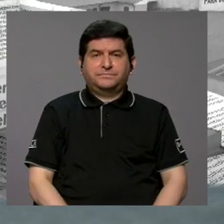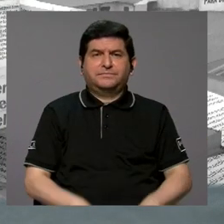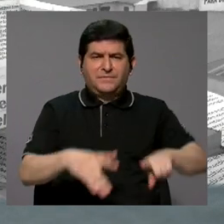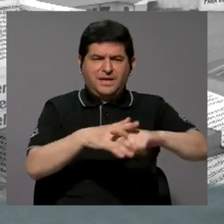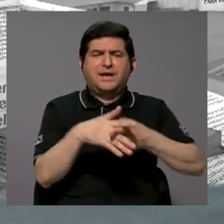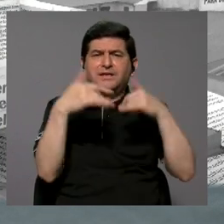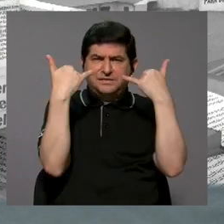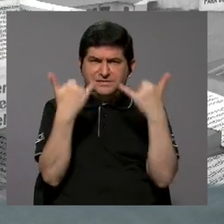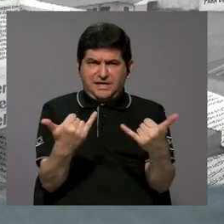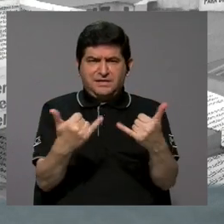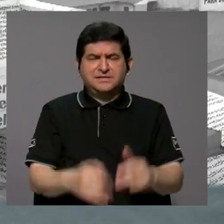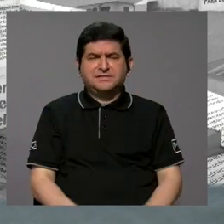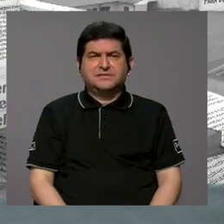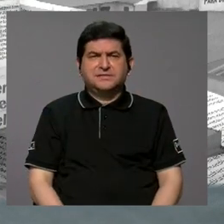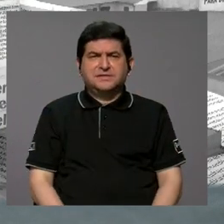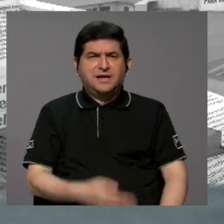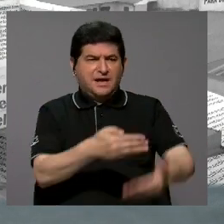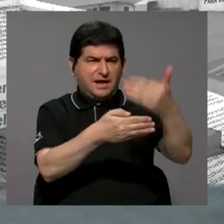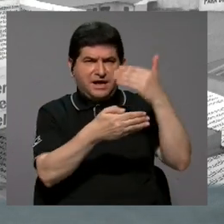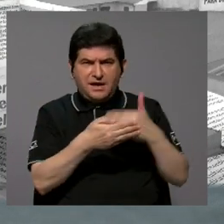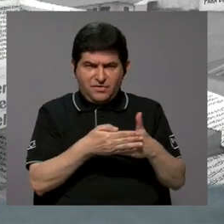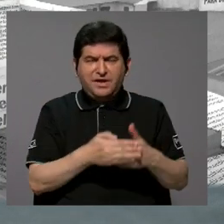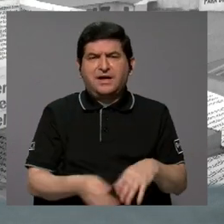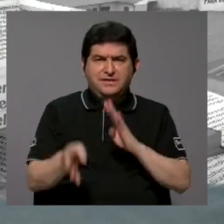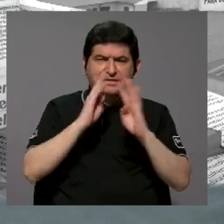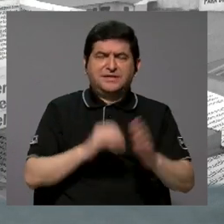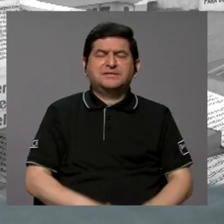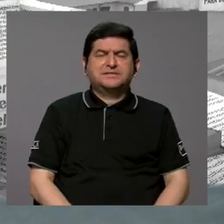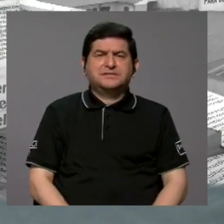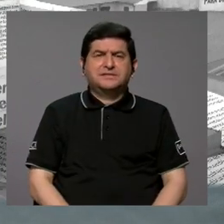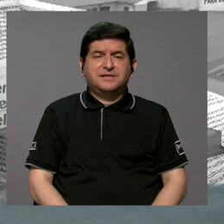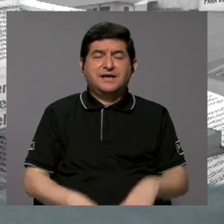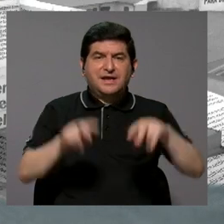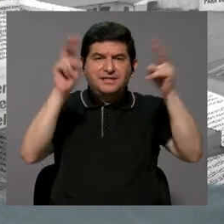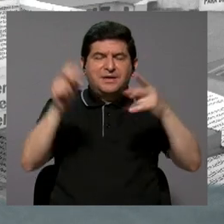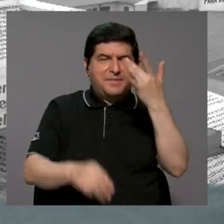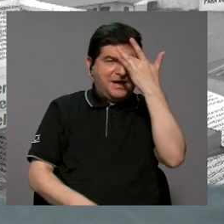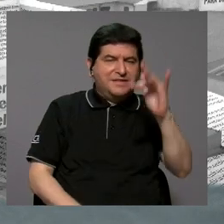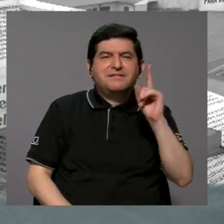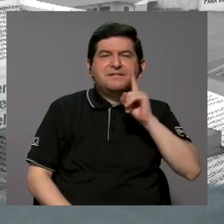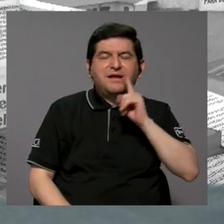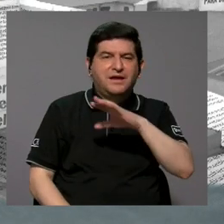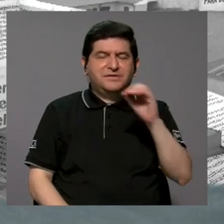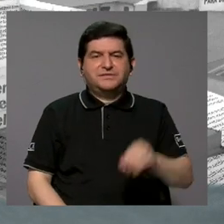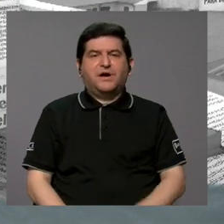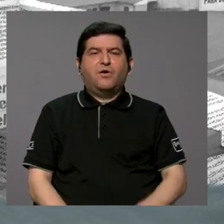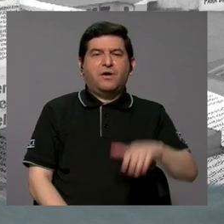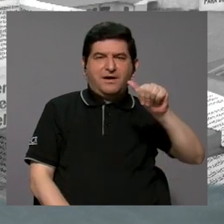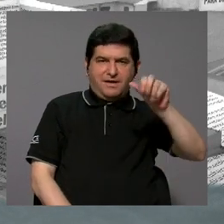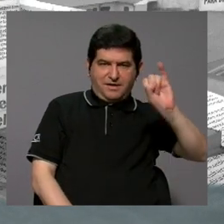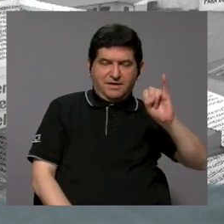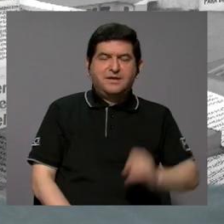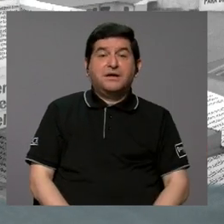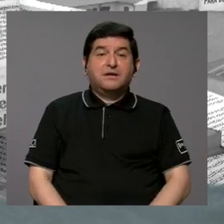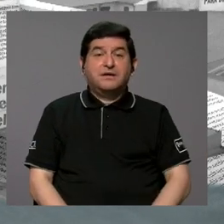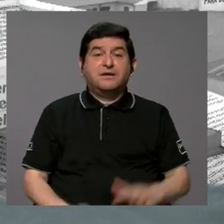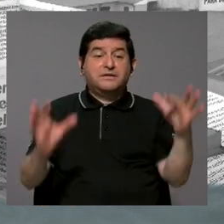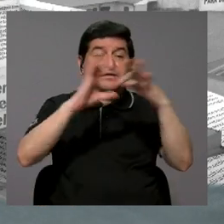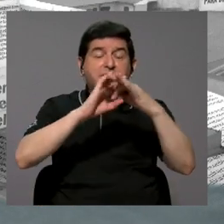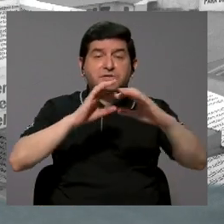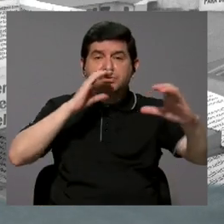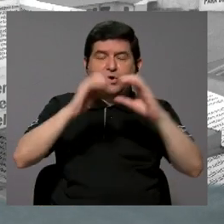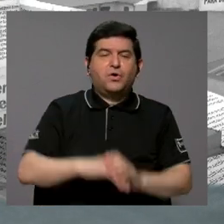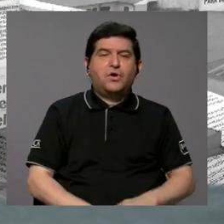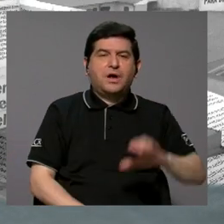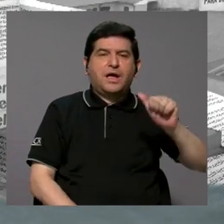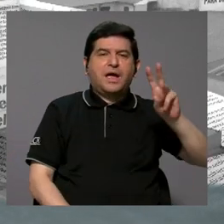entremos de lleno a lo que veníamos, que es el tema de la inteligencia artificial, asociado al comunicado que envió